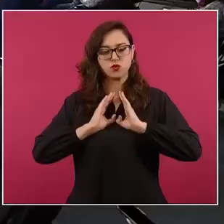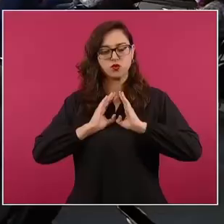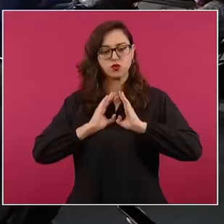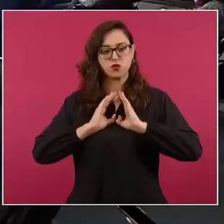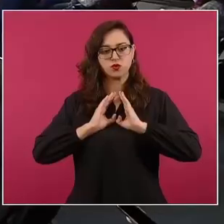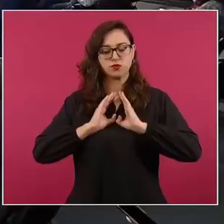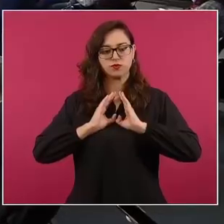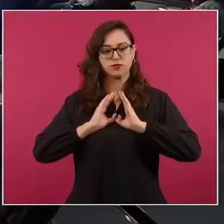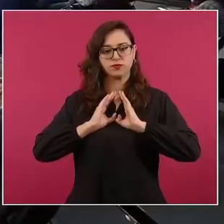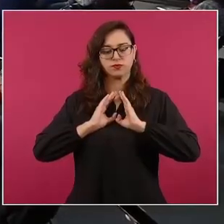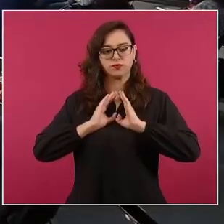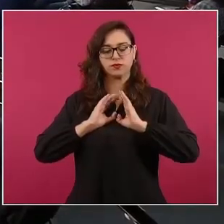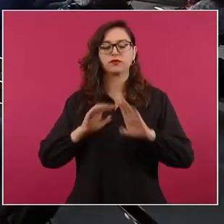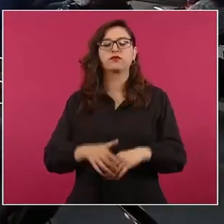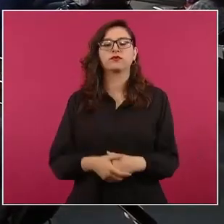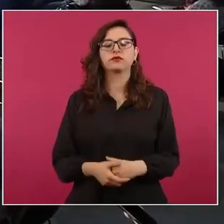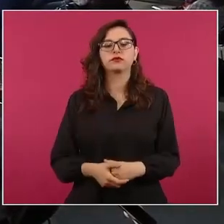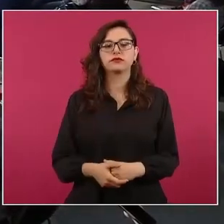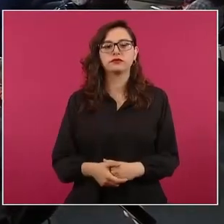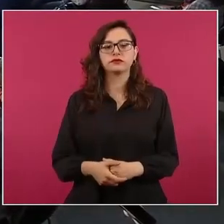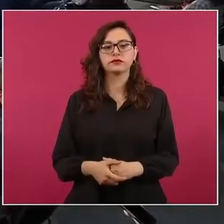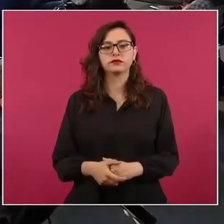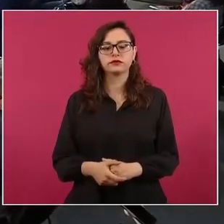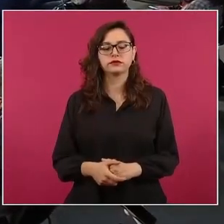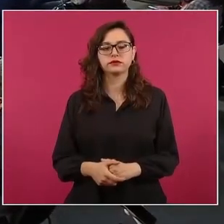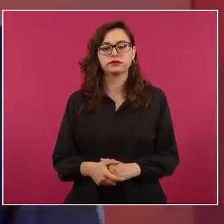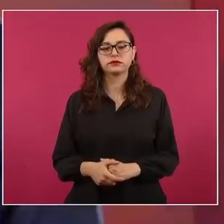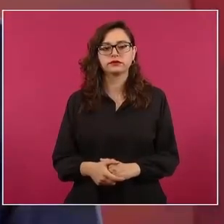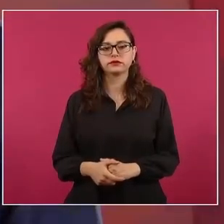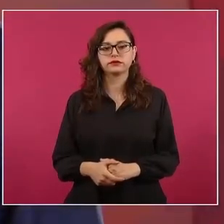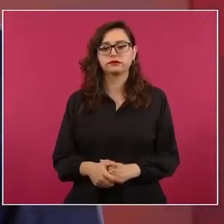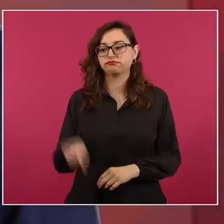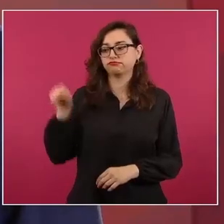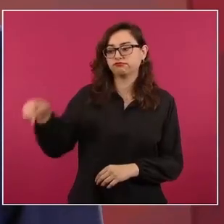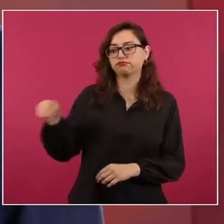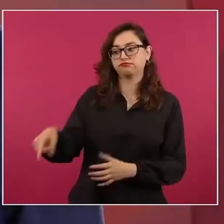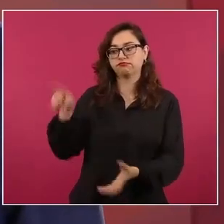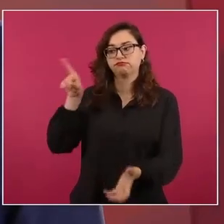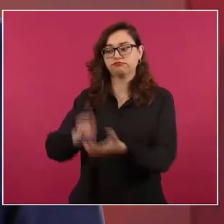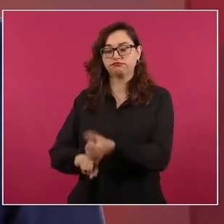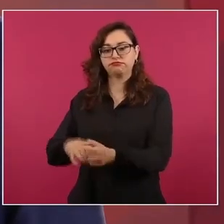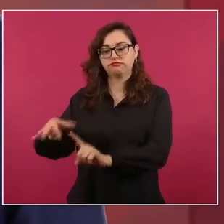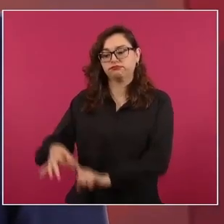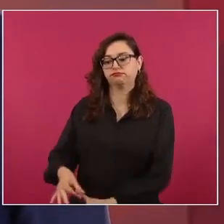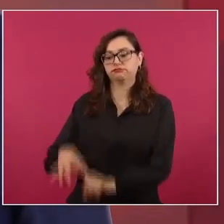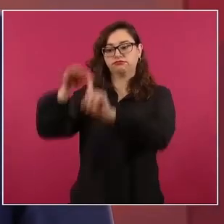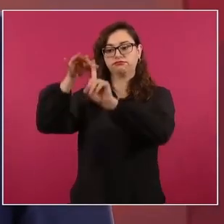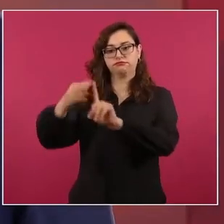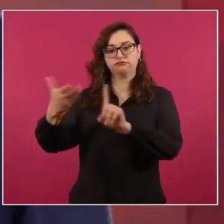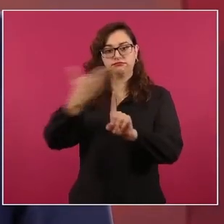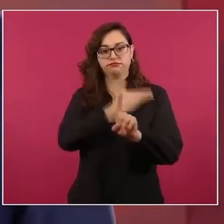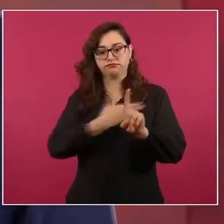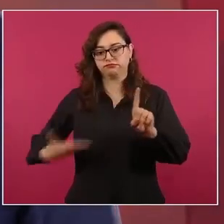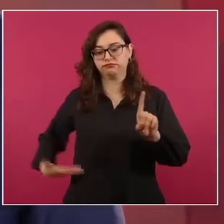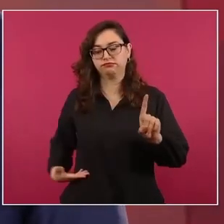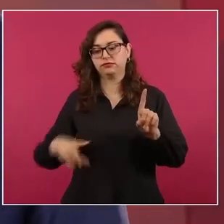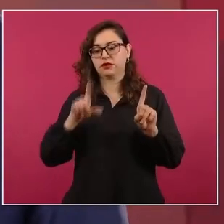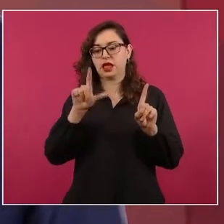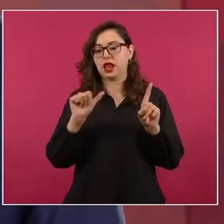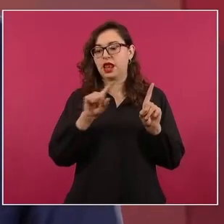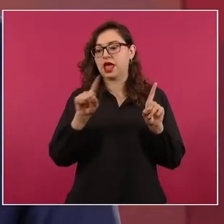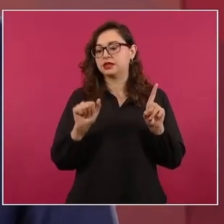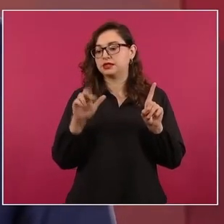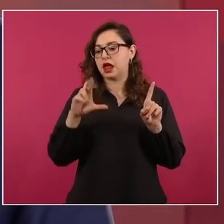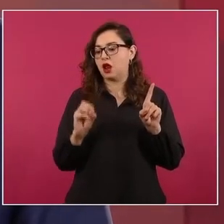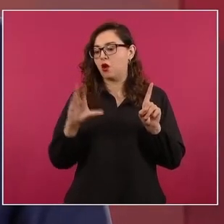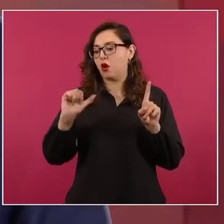presidentes de México, el general Lázaro Cárdenas del Río,